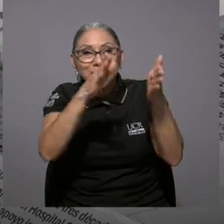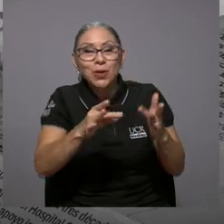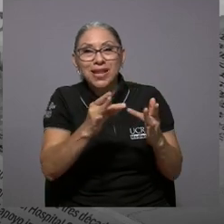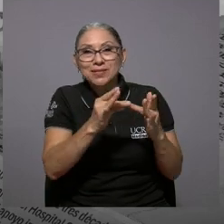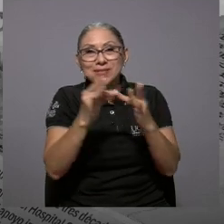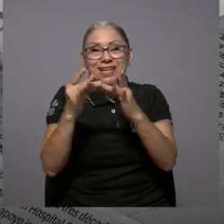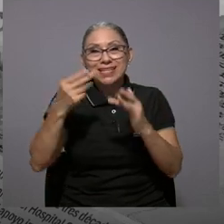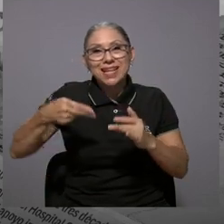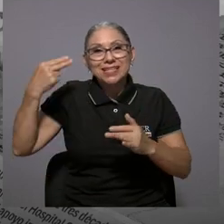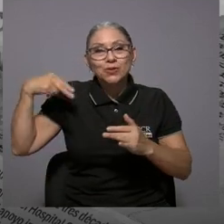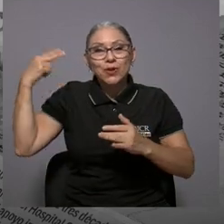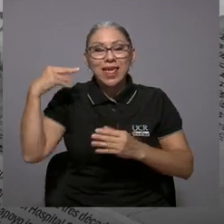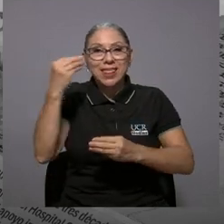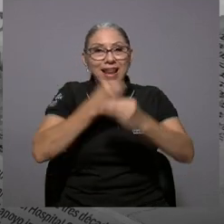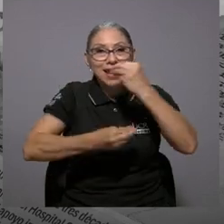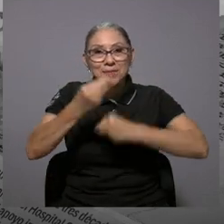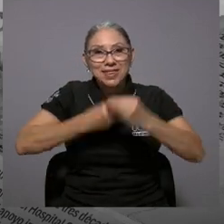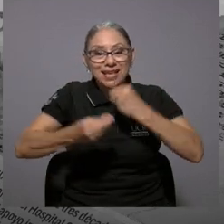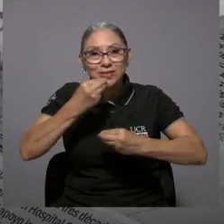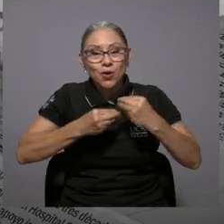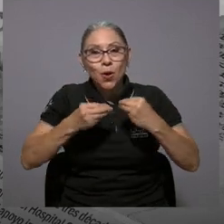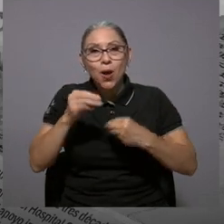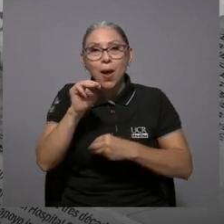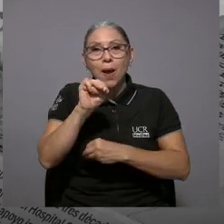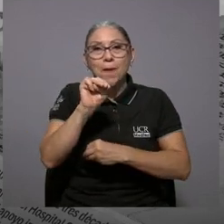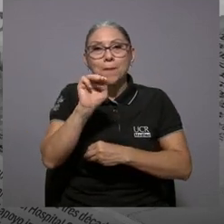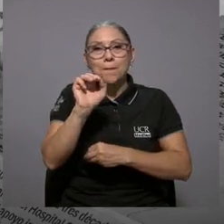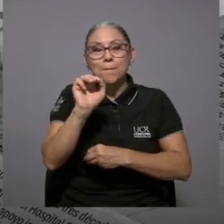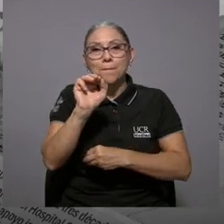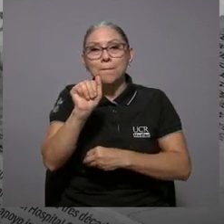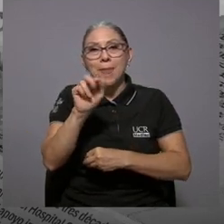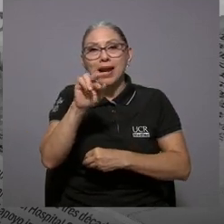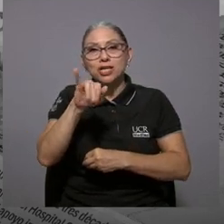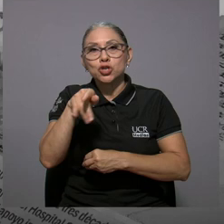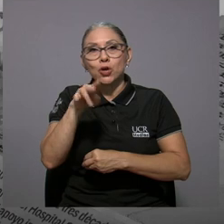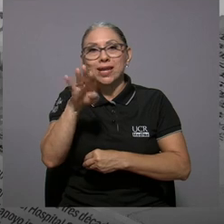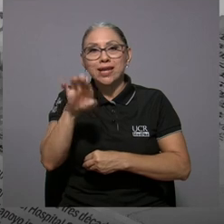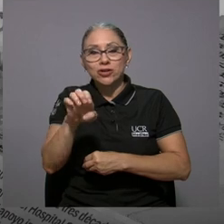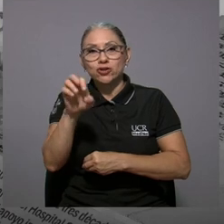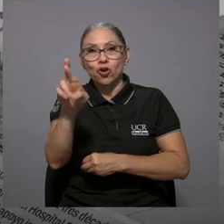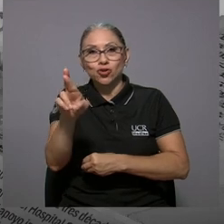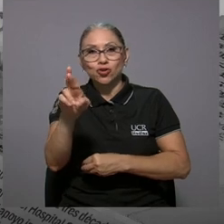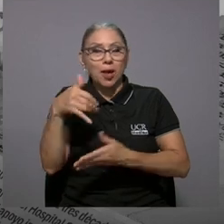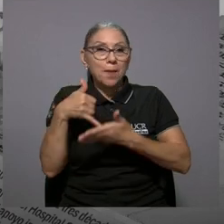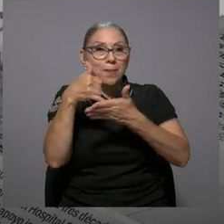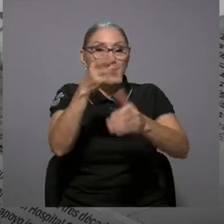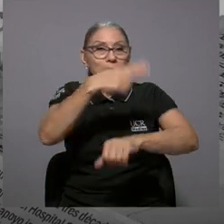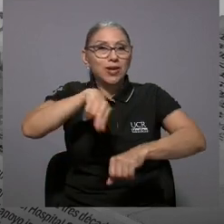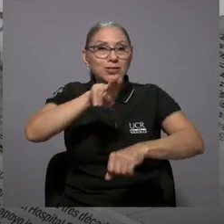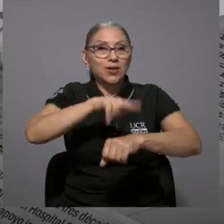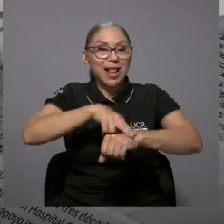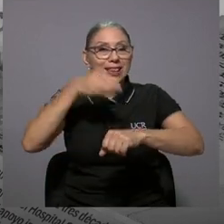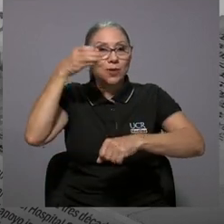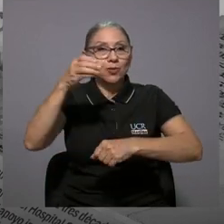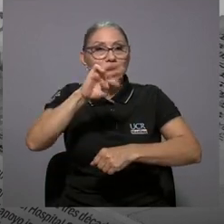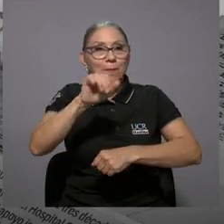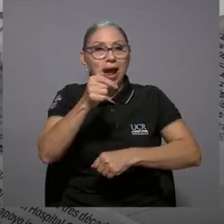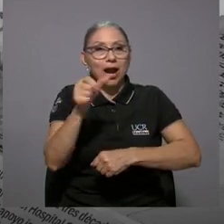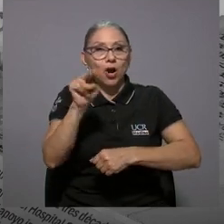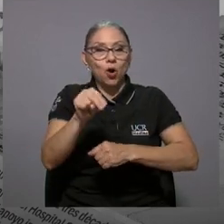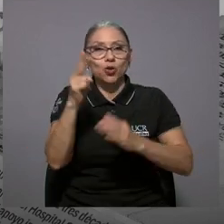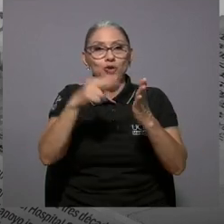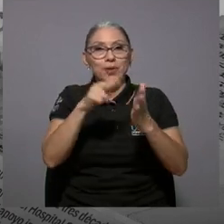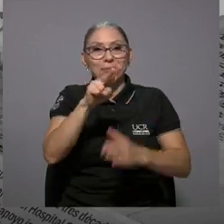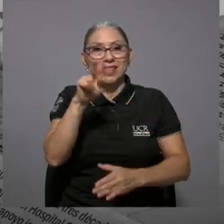especialista en historia de la alimentación, Marjorie Ross, Premio Nacional de Cultura Magón 2023.